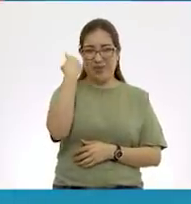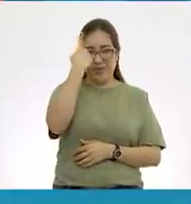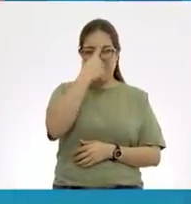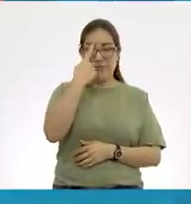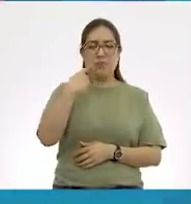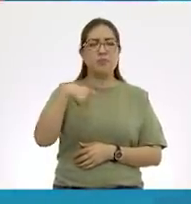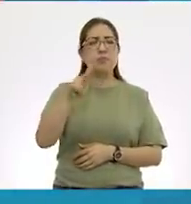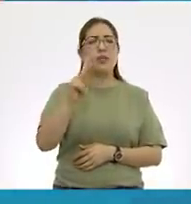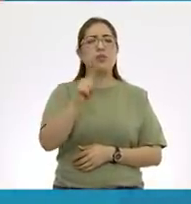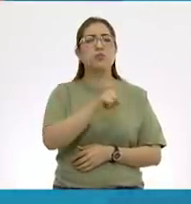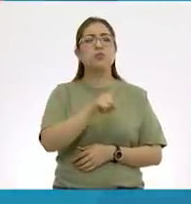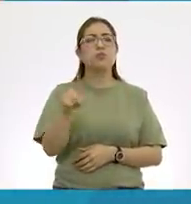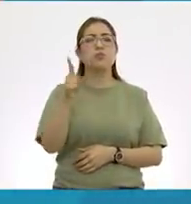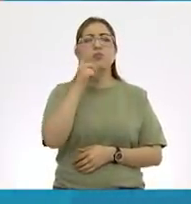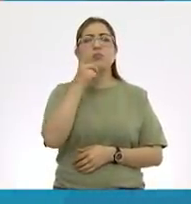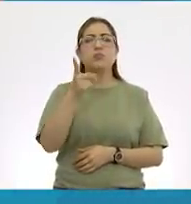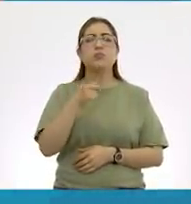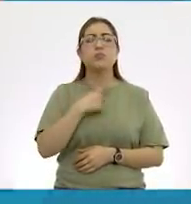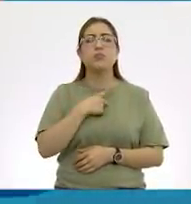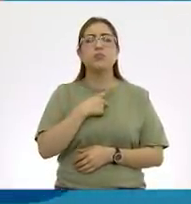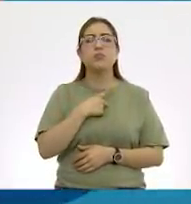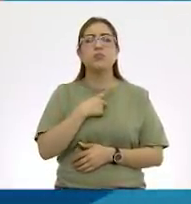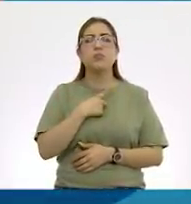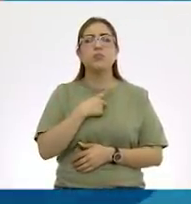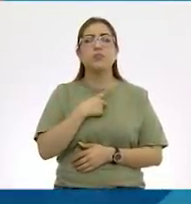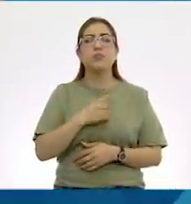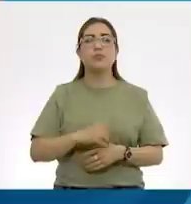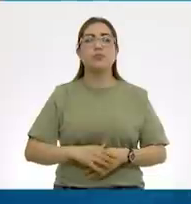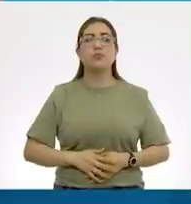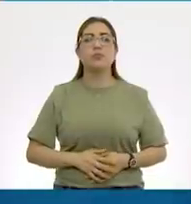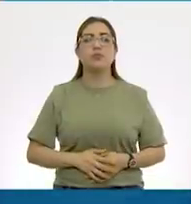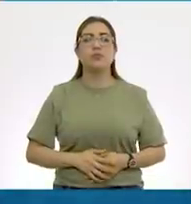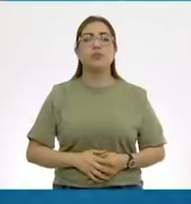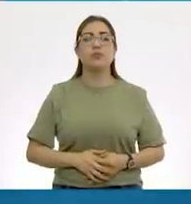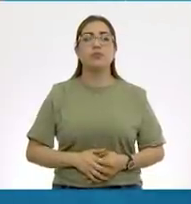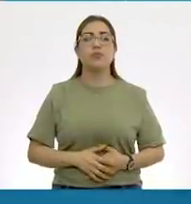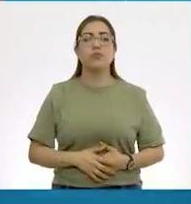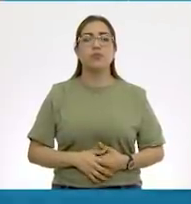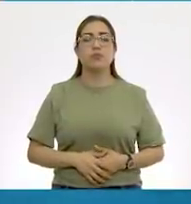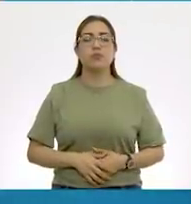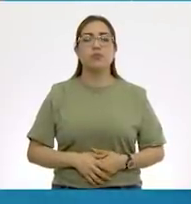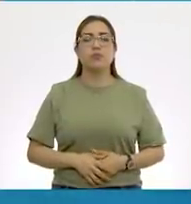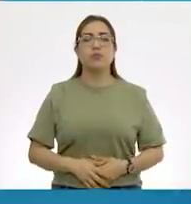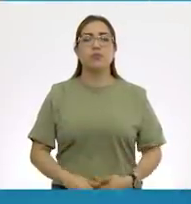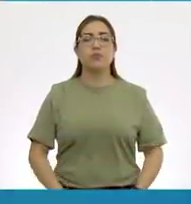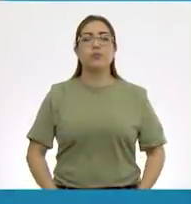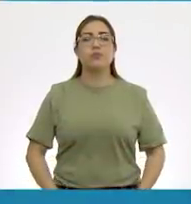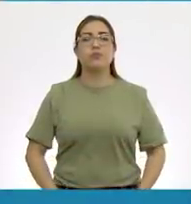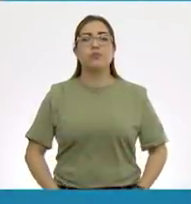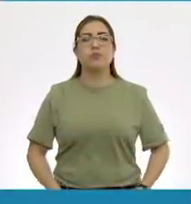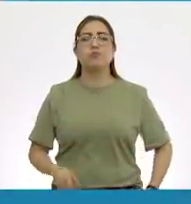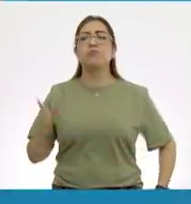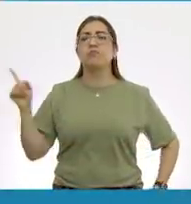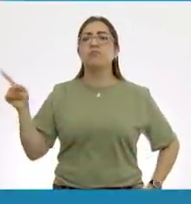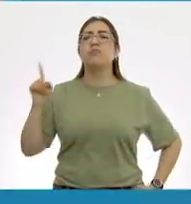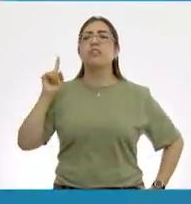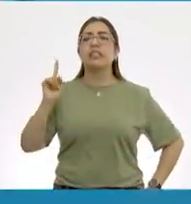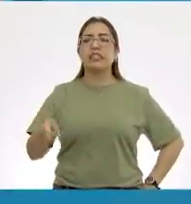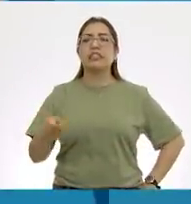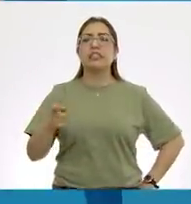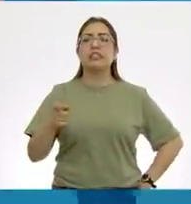quiero que me digan de una manera, llamemos de coloquial, común, qué hora tenemos aquí.